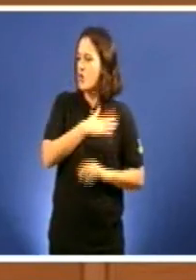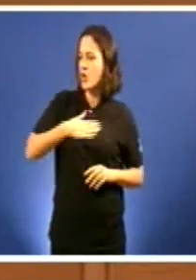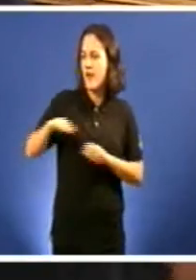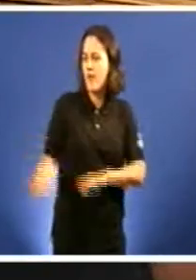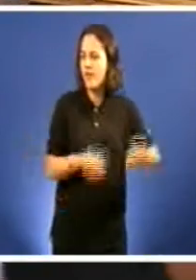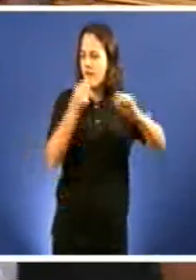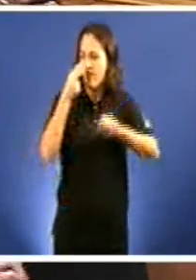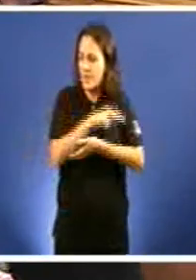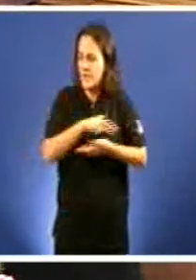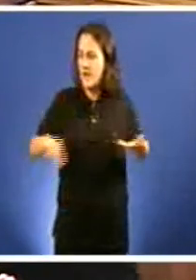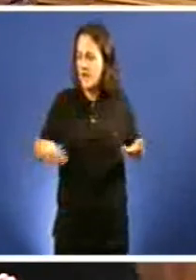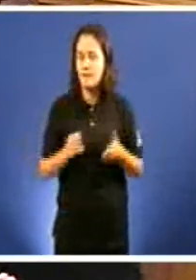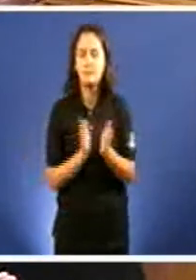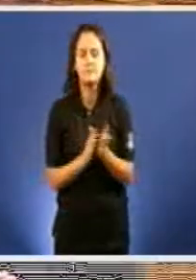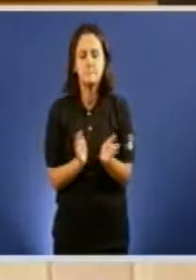Moitas gracias, señor Fortera.